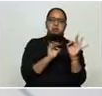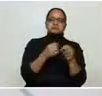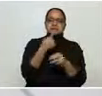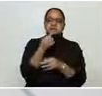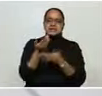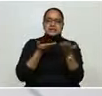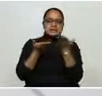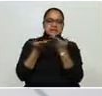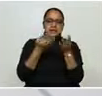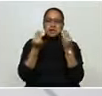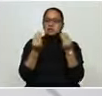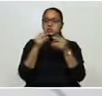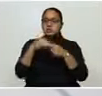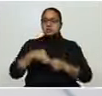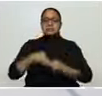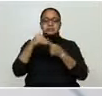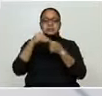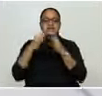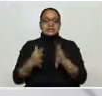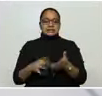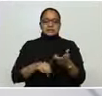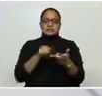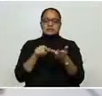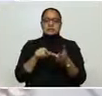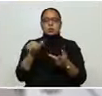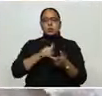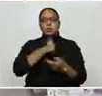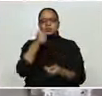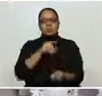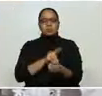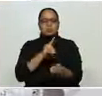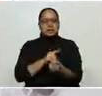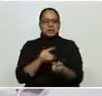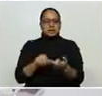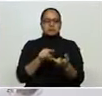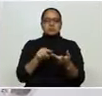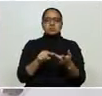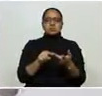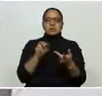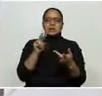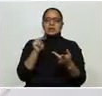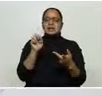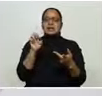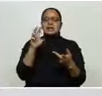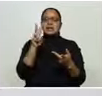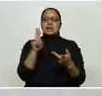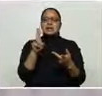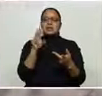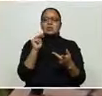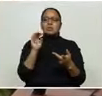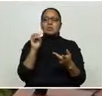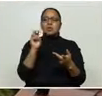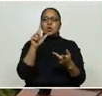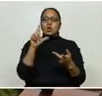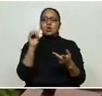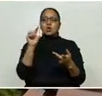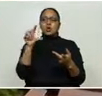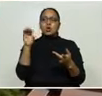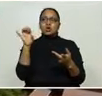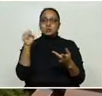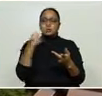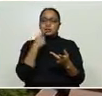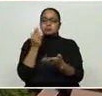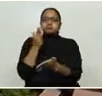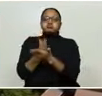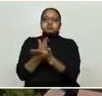capacidad de muchos especialistas como neumólogos intensivistas y esto nos ha dado la oportunidad entonces de esa contención,